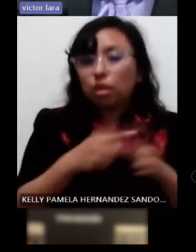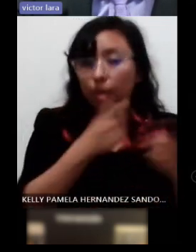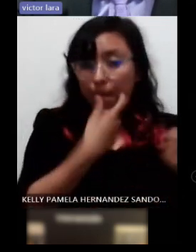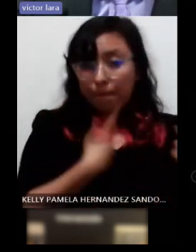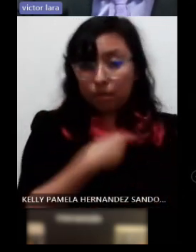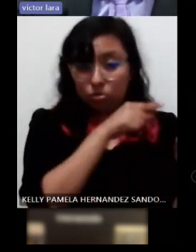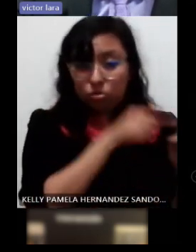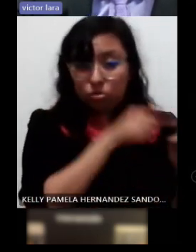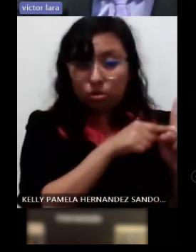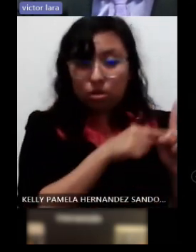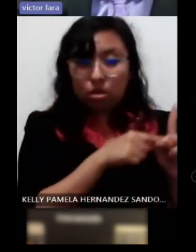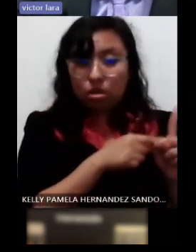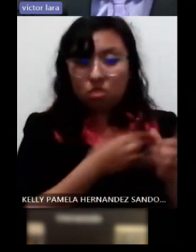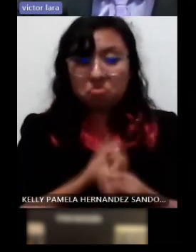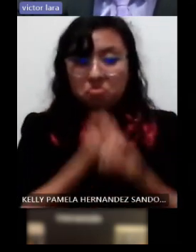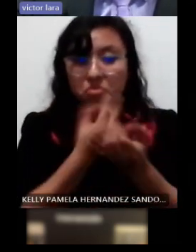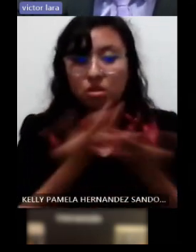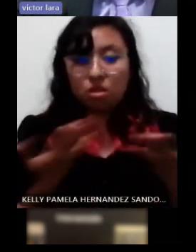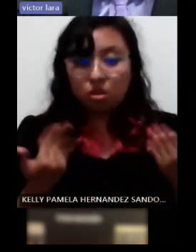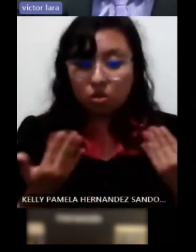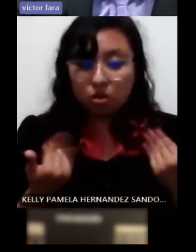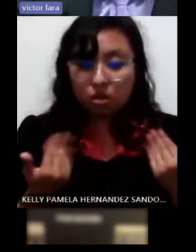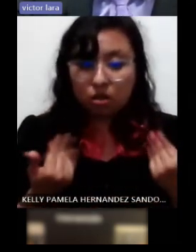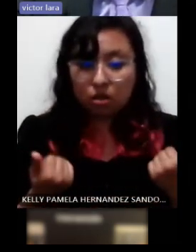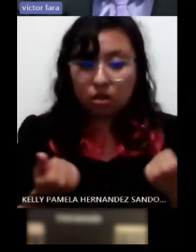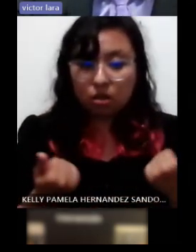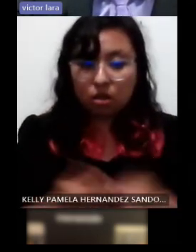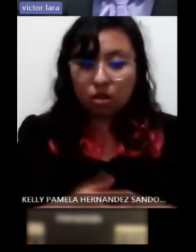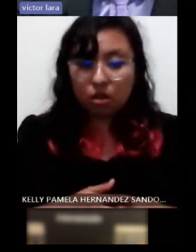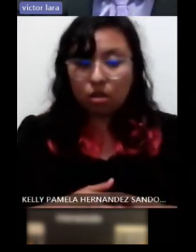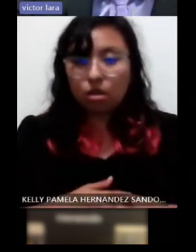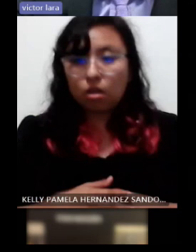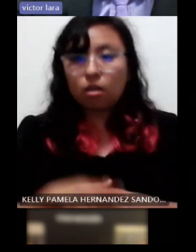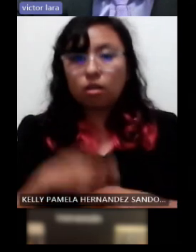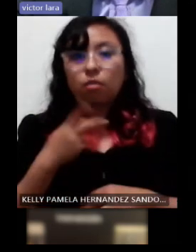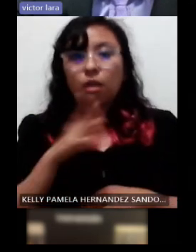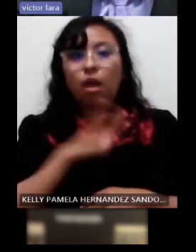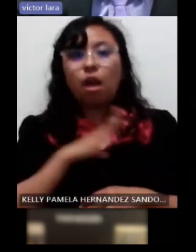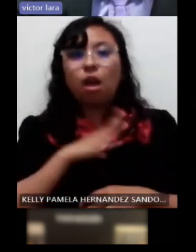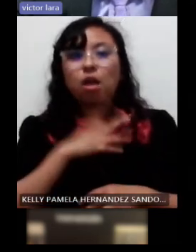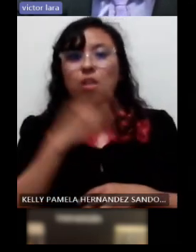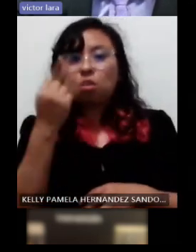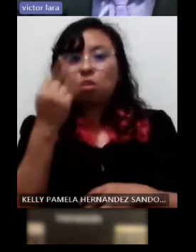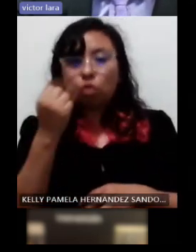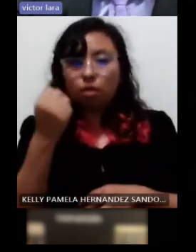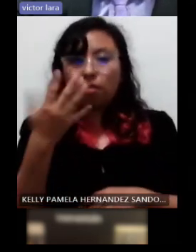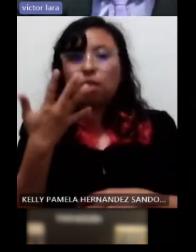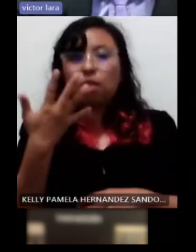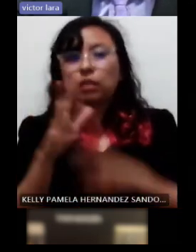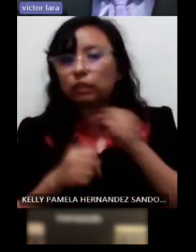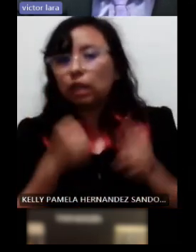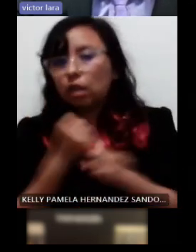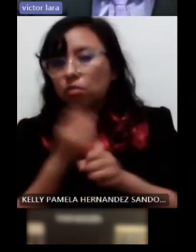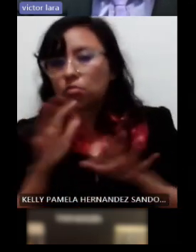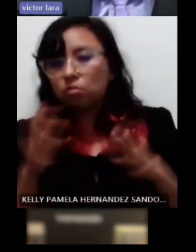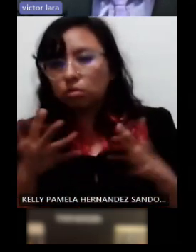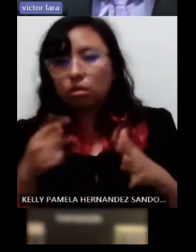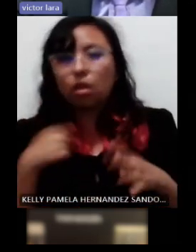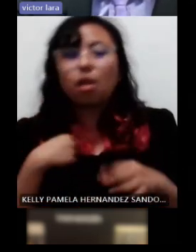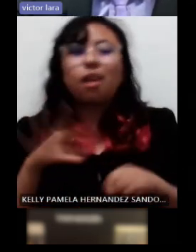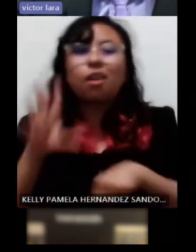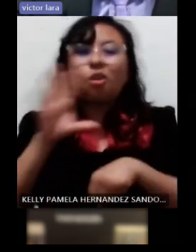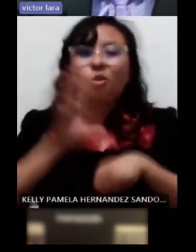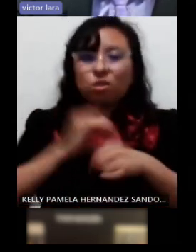introvertida el paciente tiene aproximadamente en estos vídeos la edad de 9-10 años y yo le presto un cubo